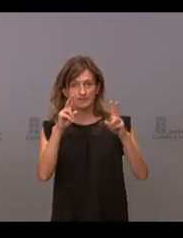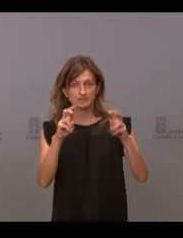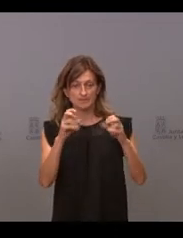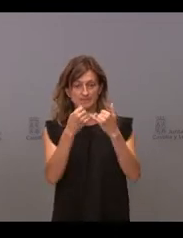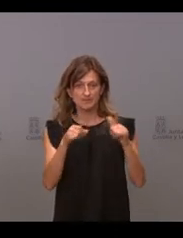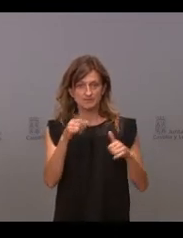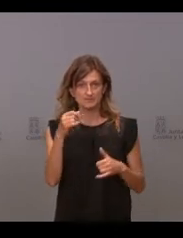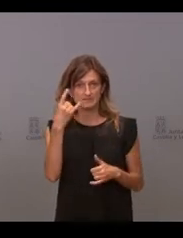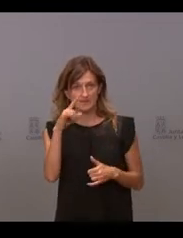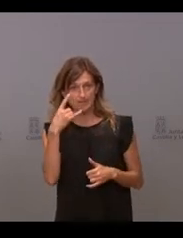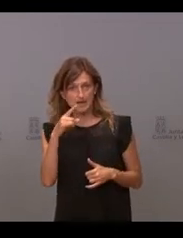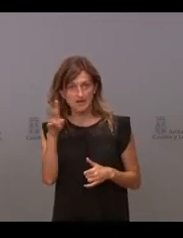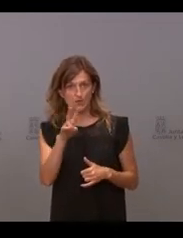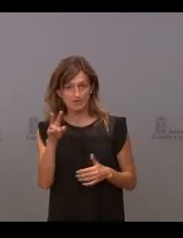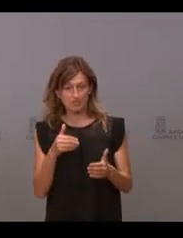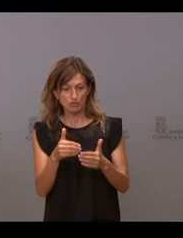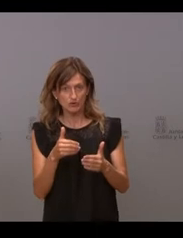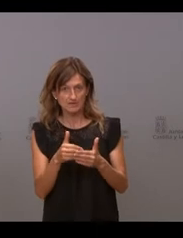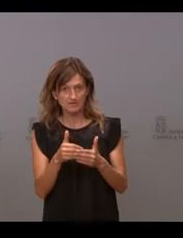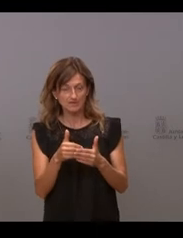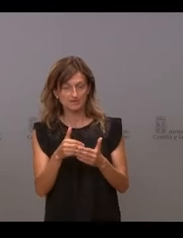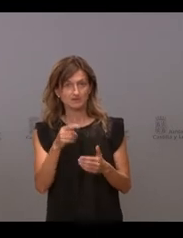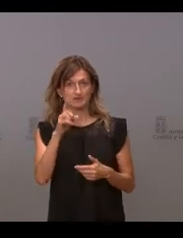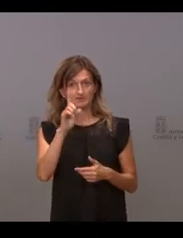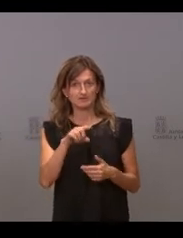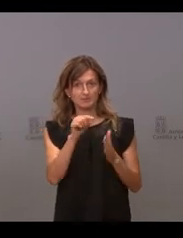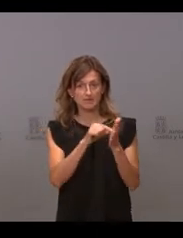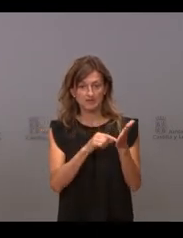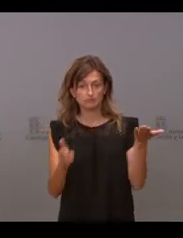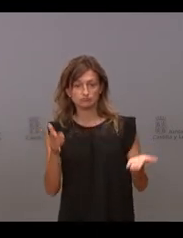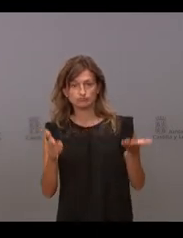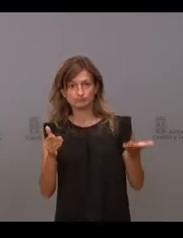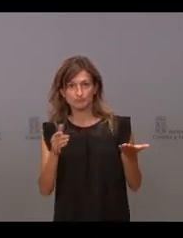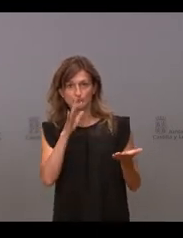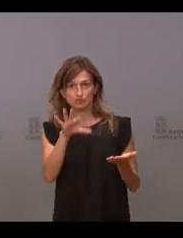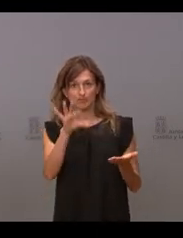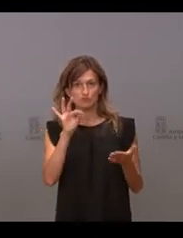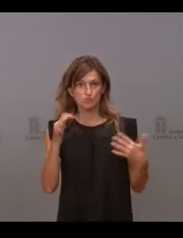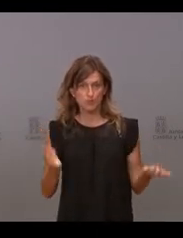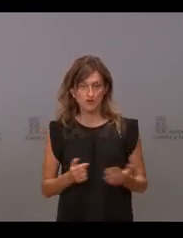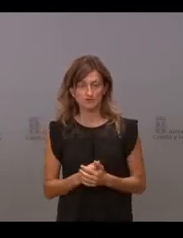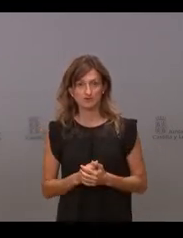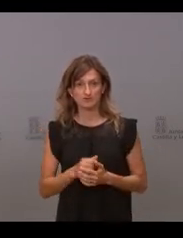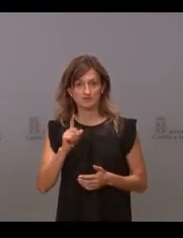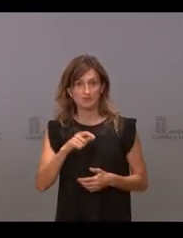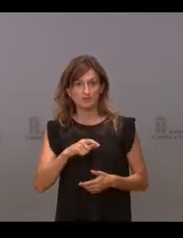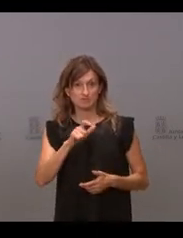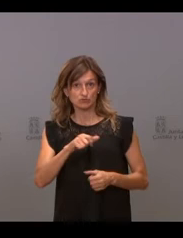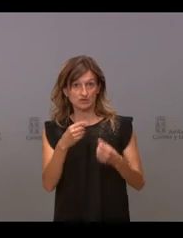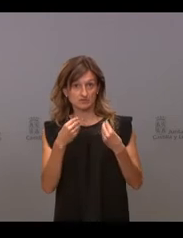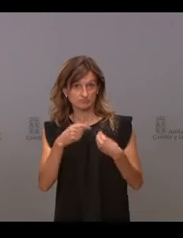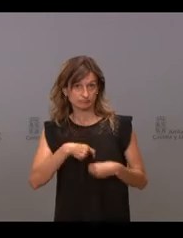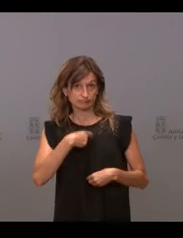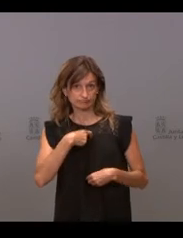Salamanca o en Valladolid próximamente, y cuánto los propios datos en sí y a partir de qué niveles pueden esperar los ciudadanos que se